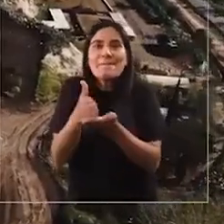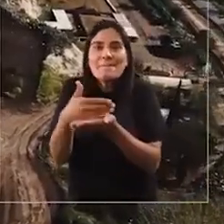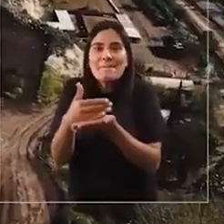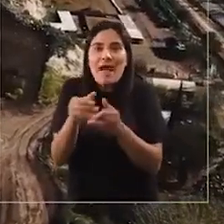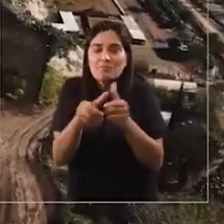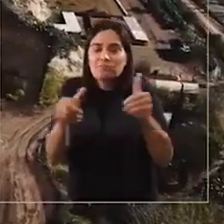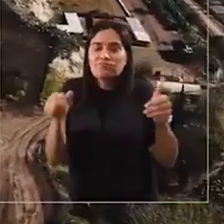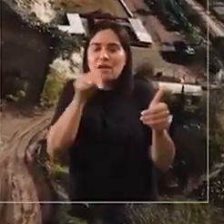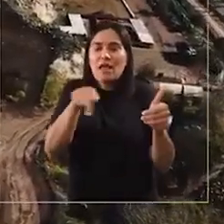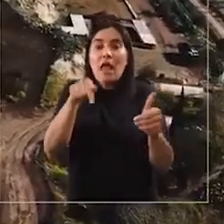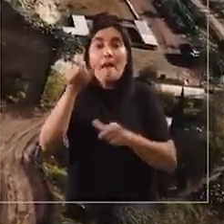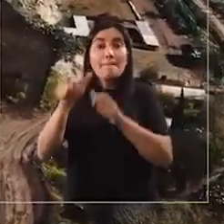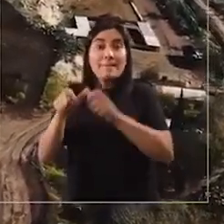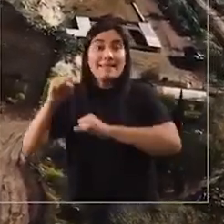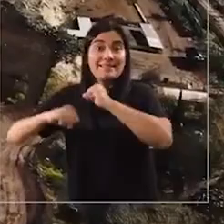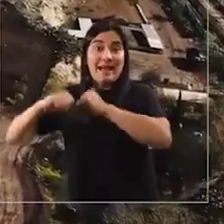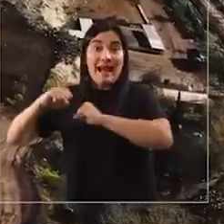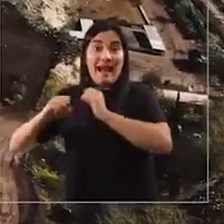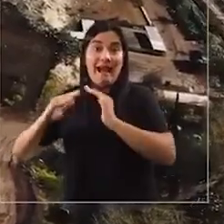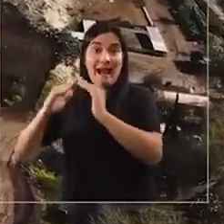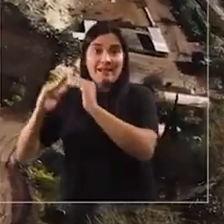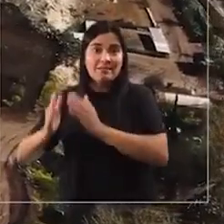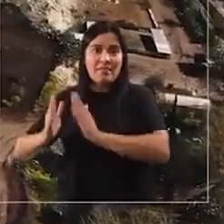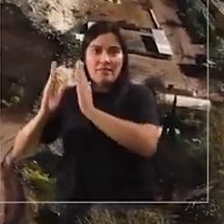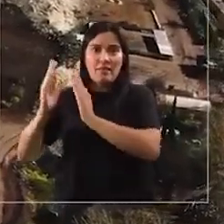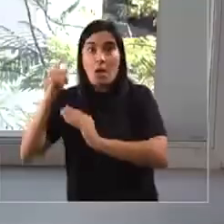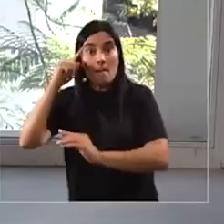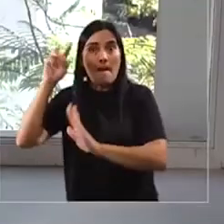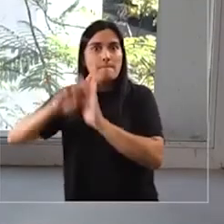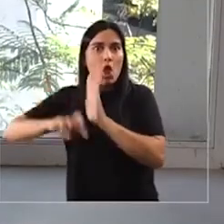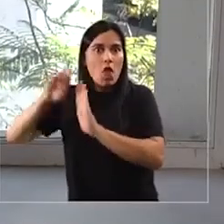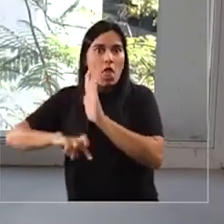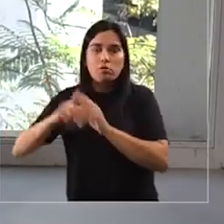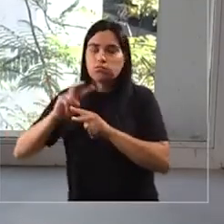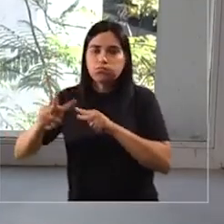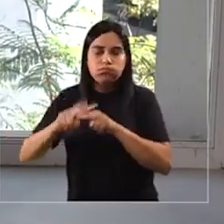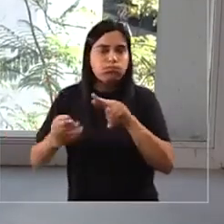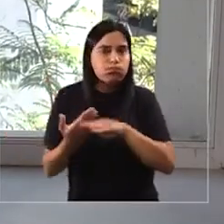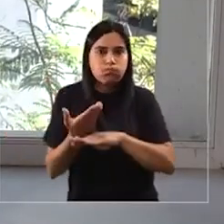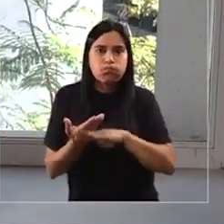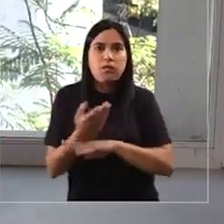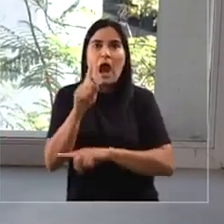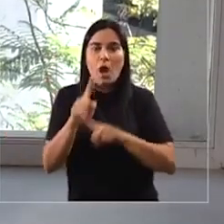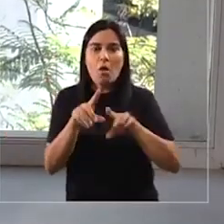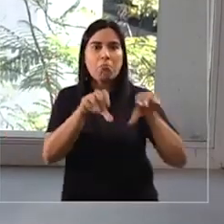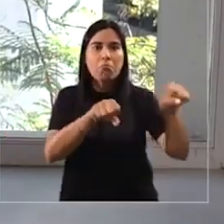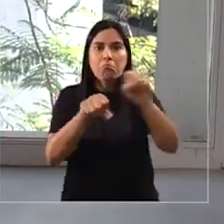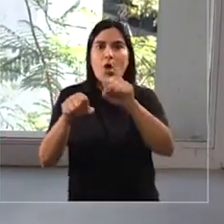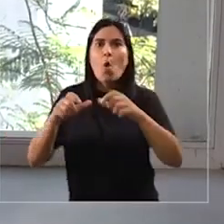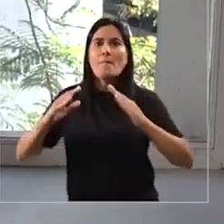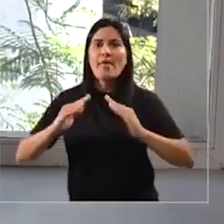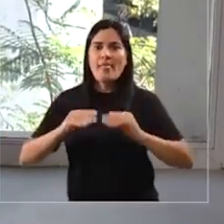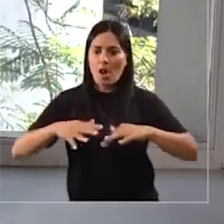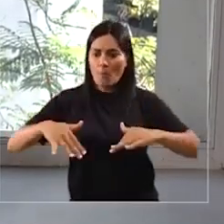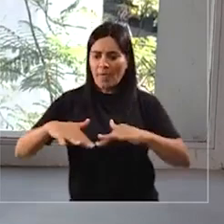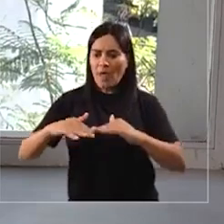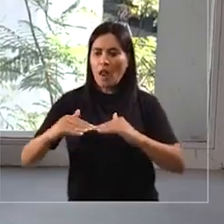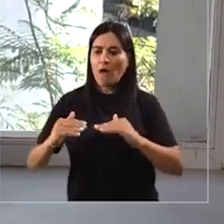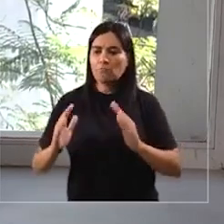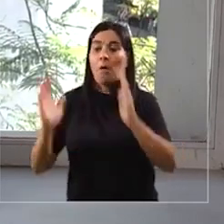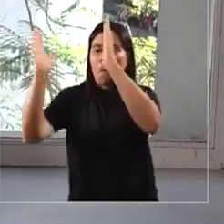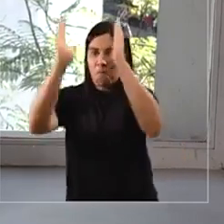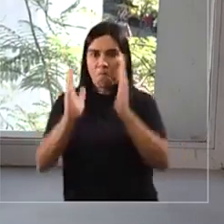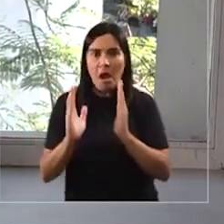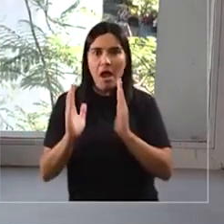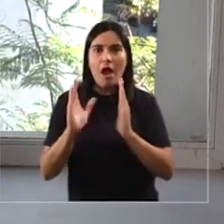permitió que las inmobiliarias pudieran generar muchos proyectos. Hay inmobiliarias que están emplazadas arriba de los humedales o estos humedales están